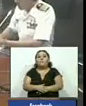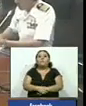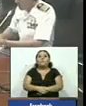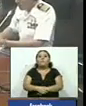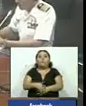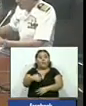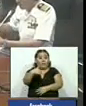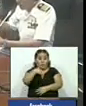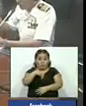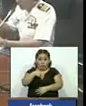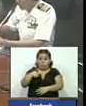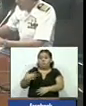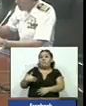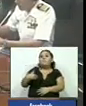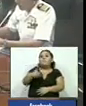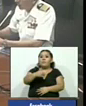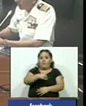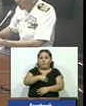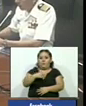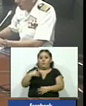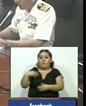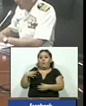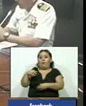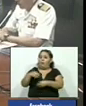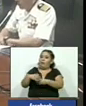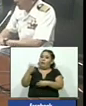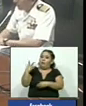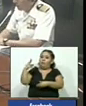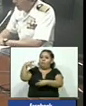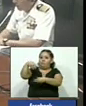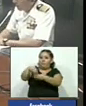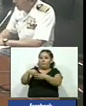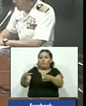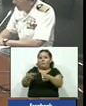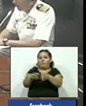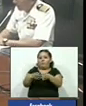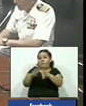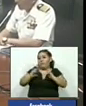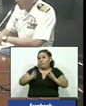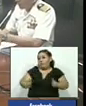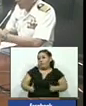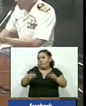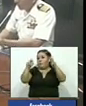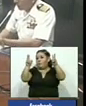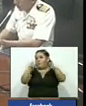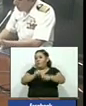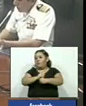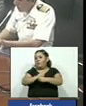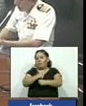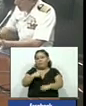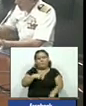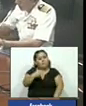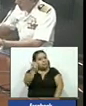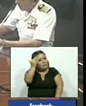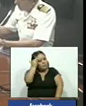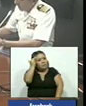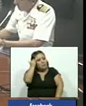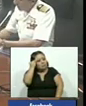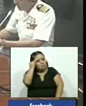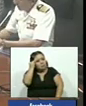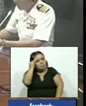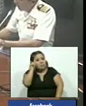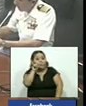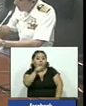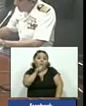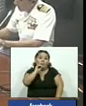la condición de ministro y como miembro en ese momento del gabinete de seguridad tuve conocimiento de lo que